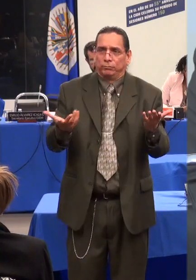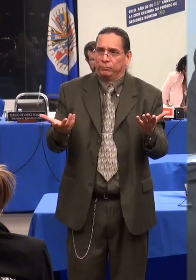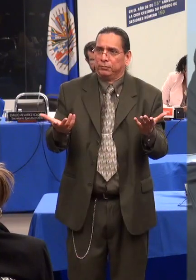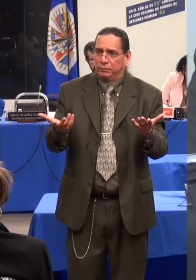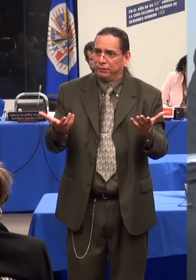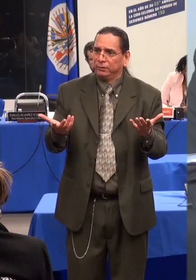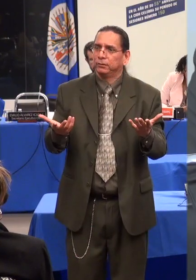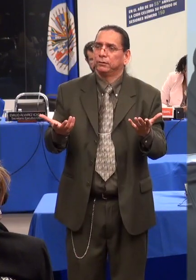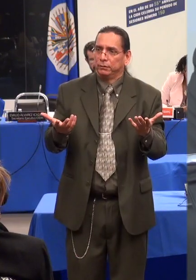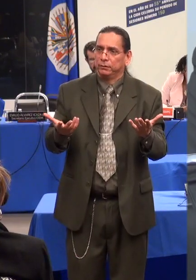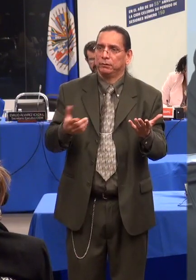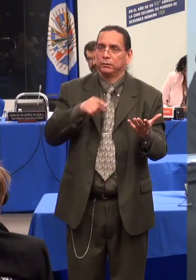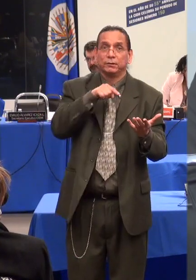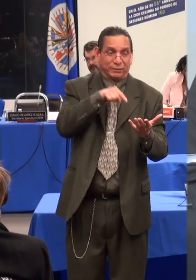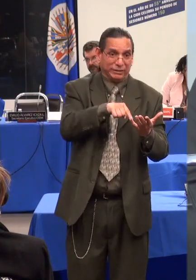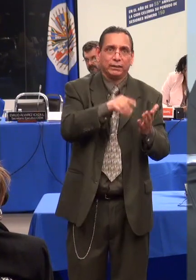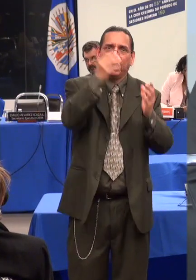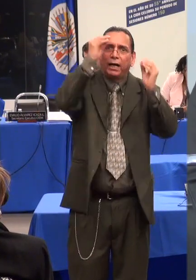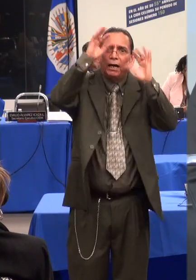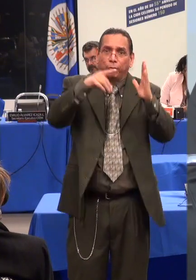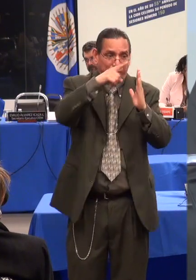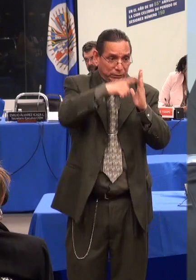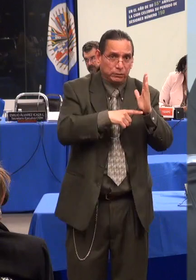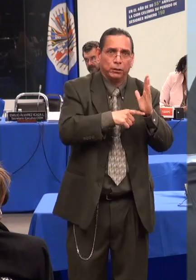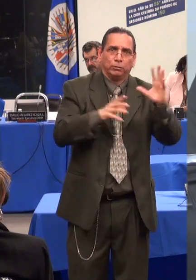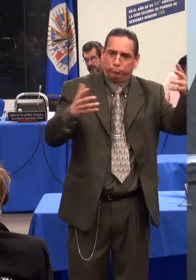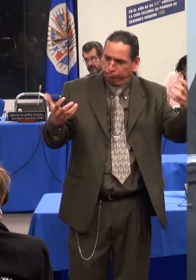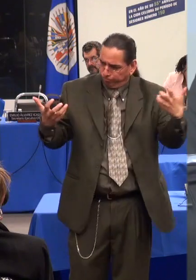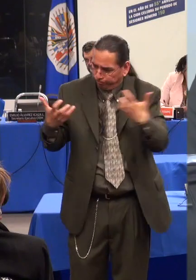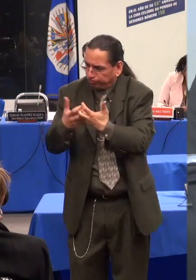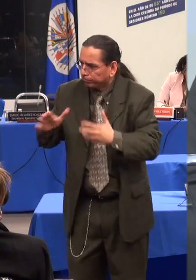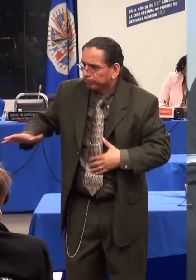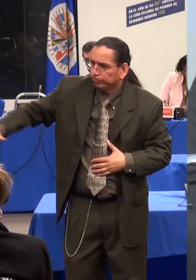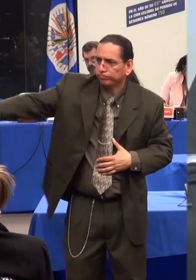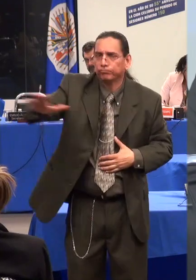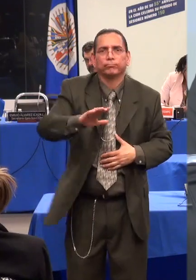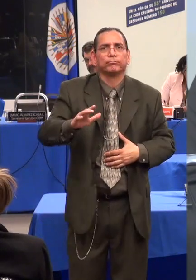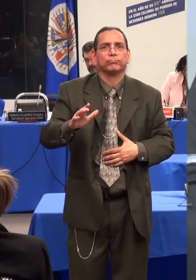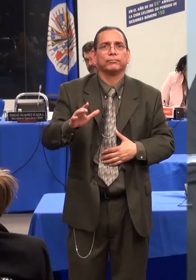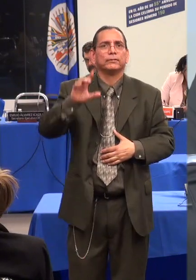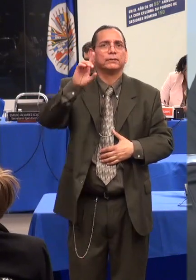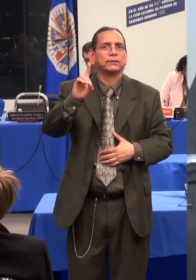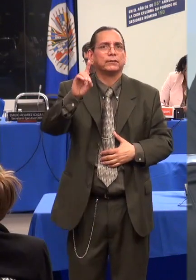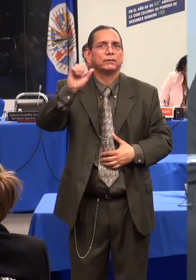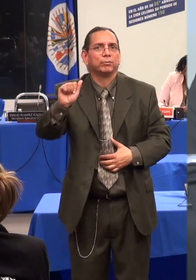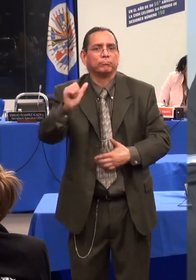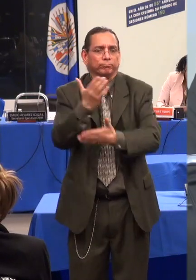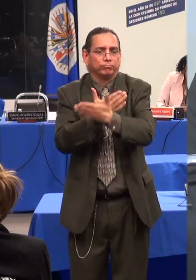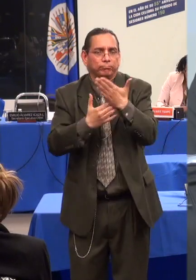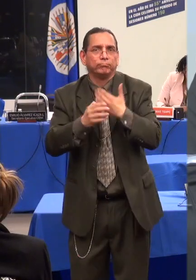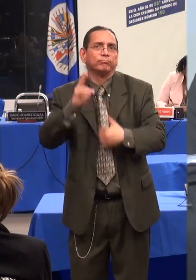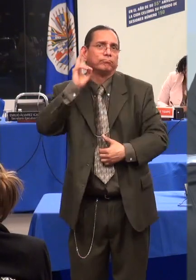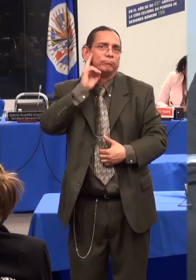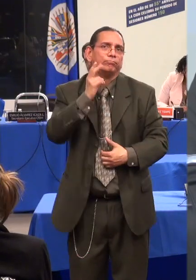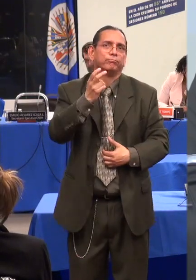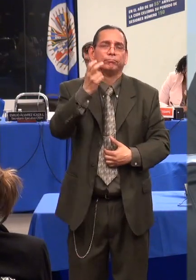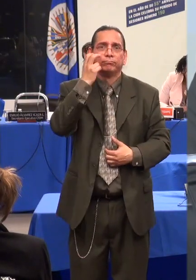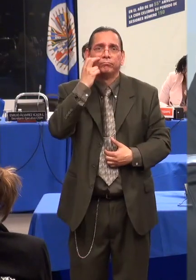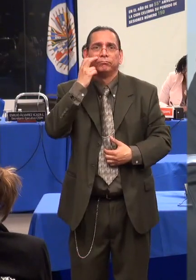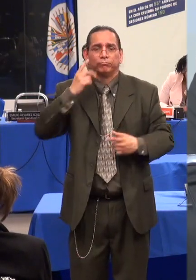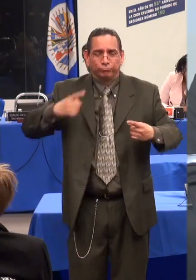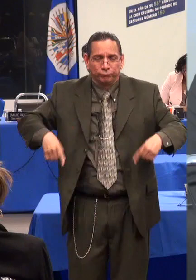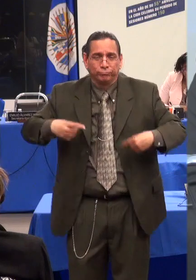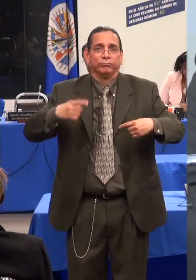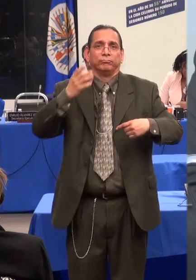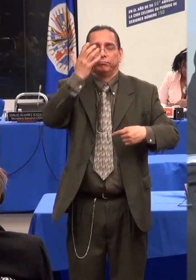amplio para reformar el sistema de capacidad legal en concordancia con el artículo 12 de la Convención de Naciones Unidas bajo un modelo